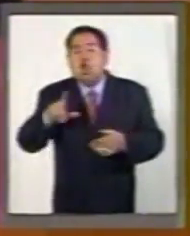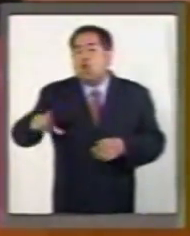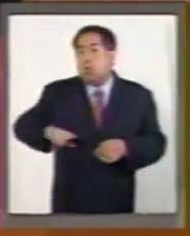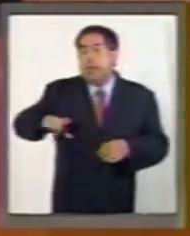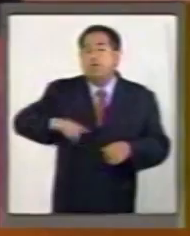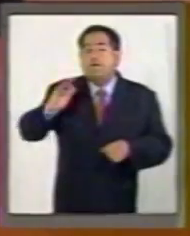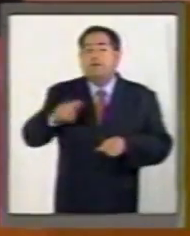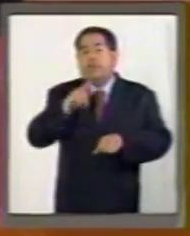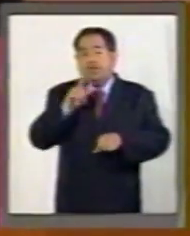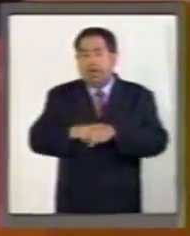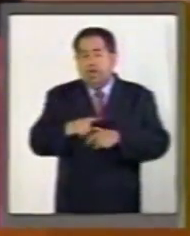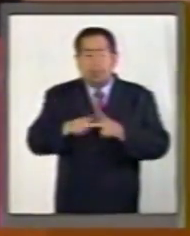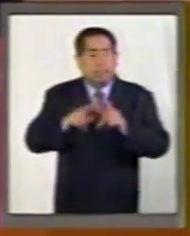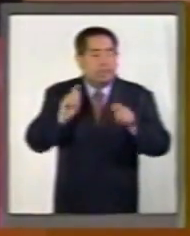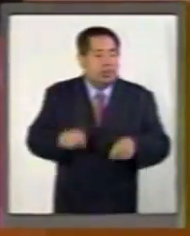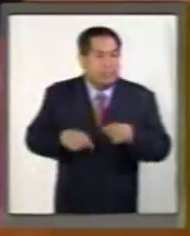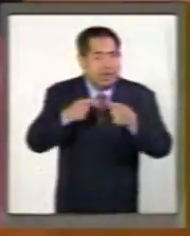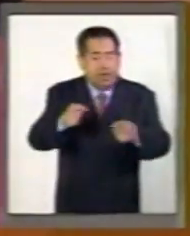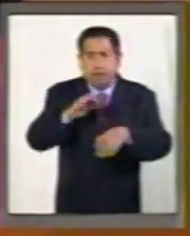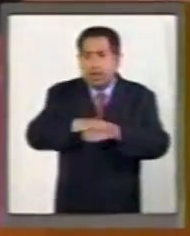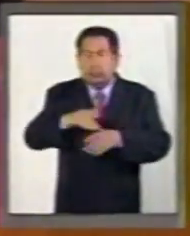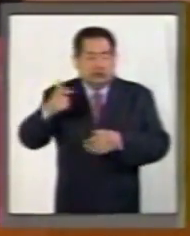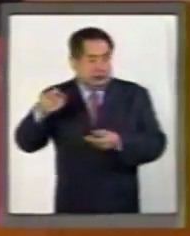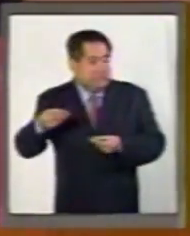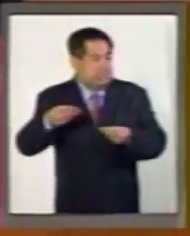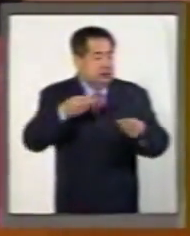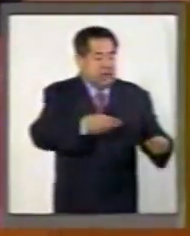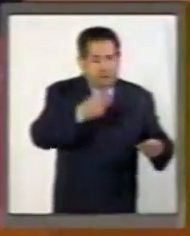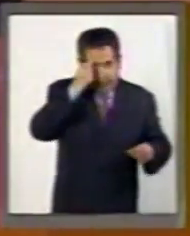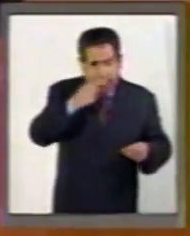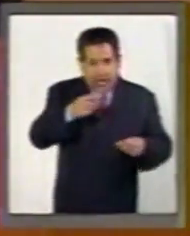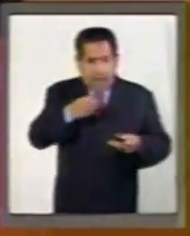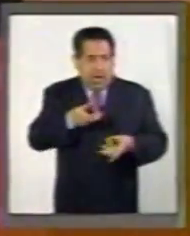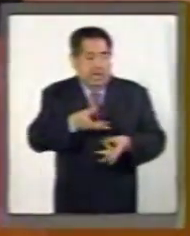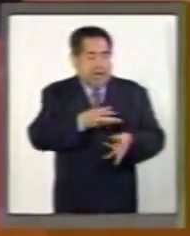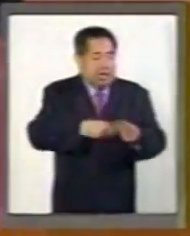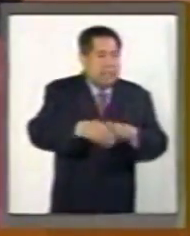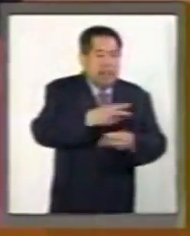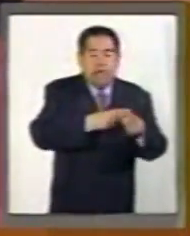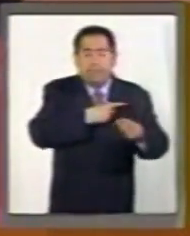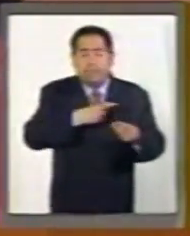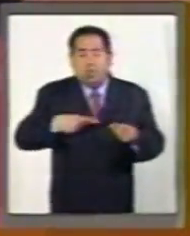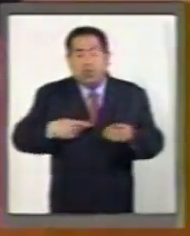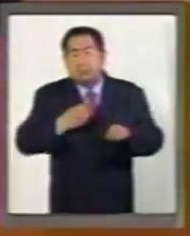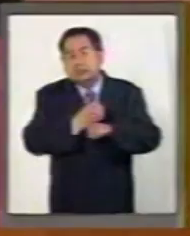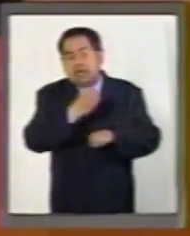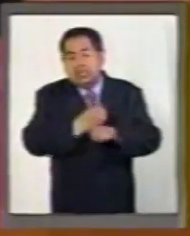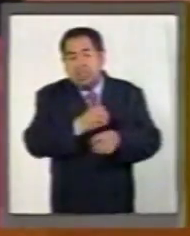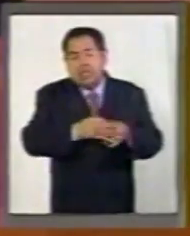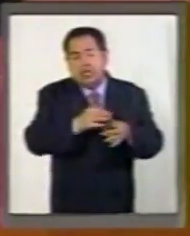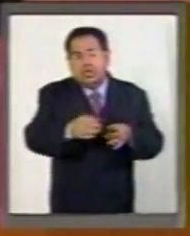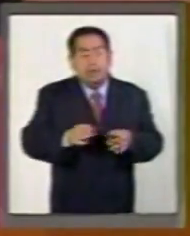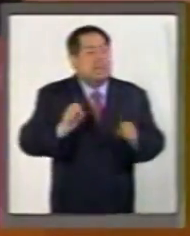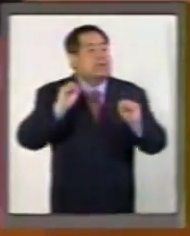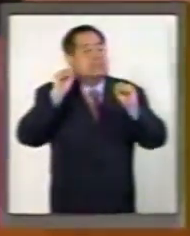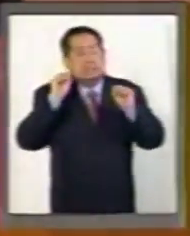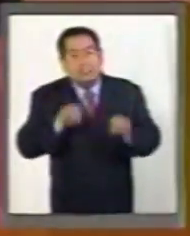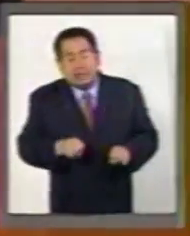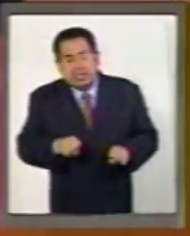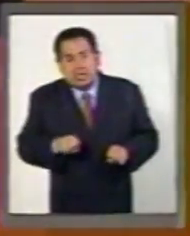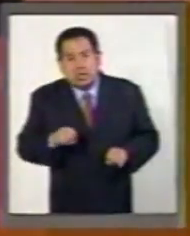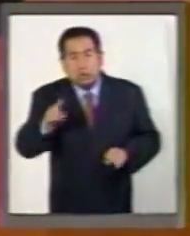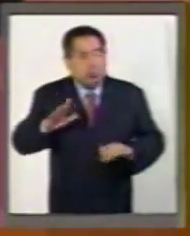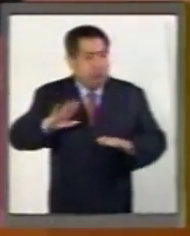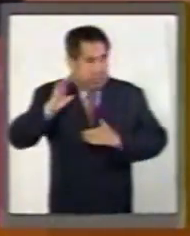federal otorgue garantías para refinanciar deudas estatales sin que se asegure